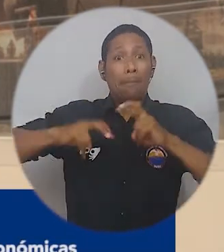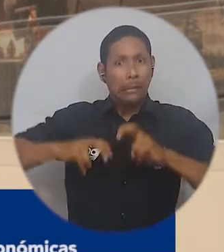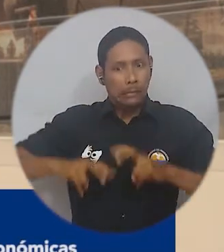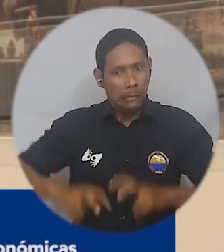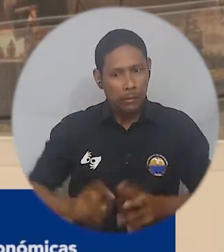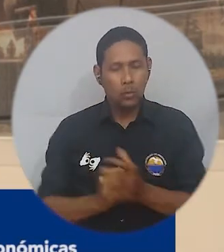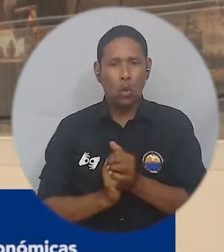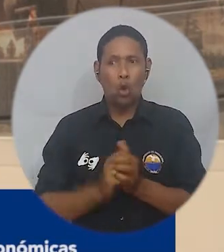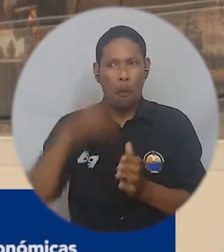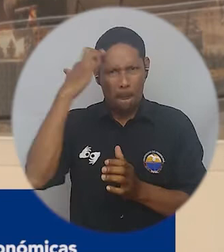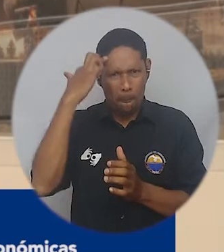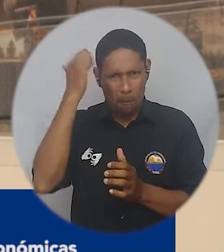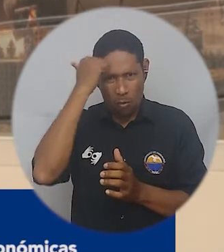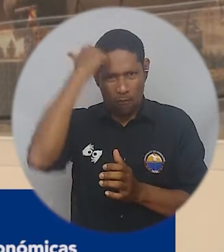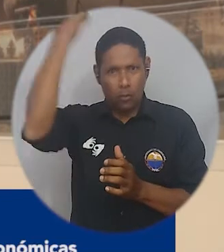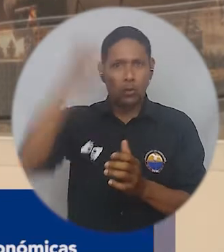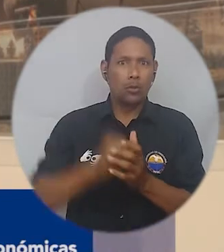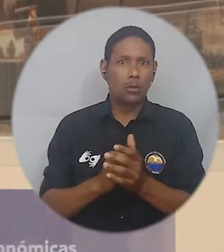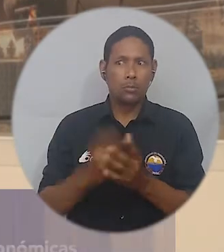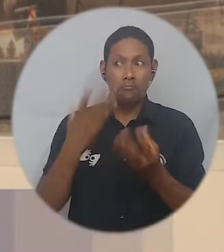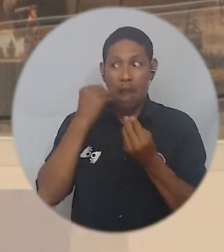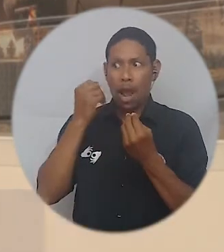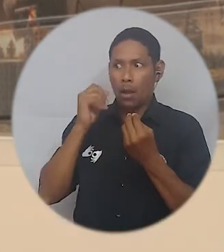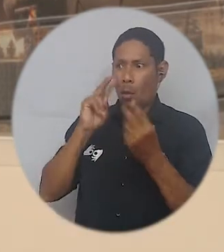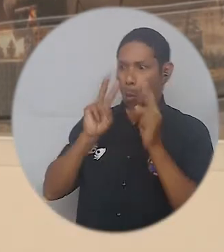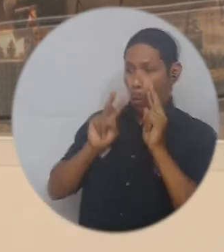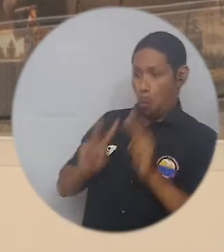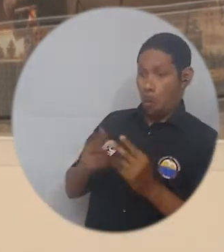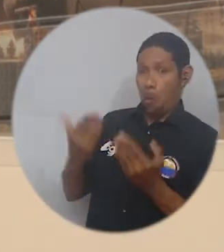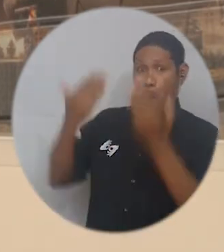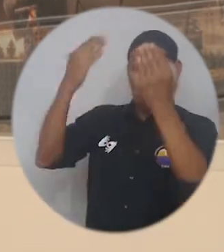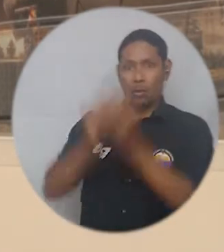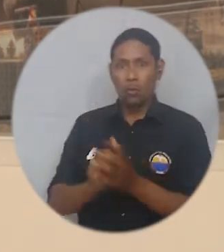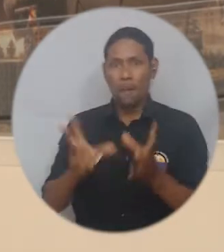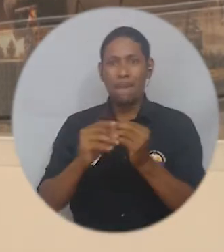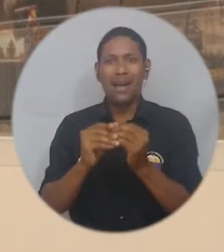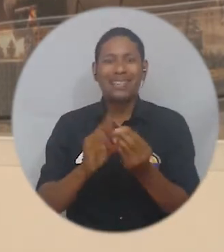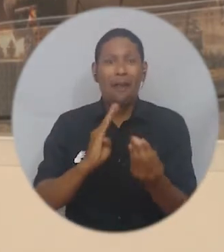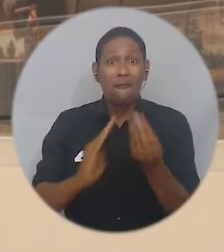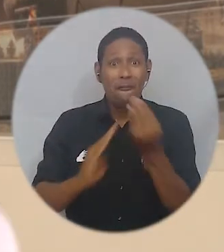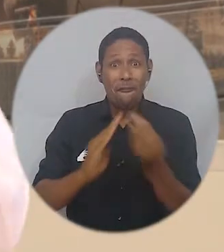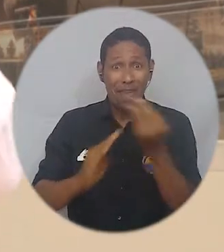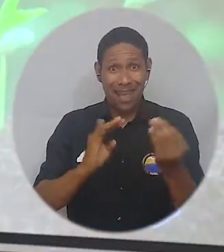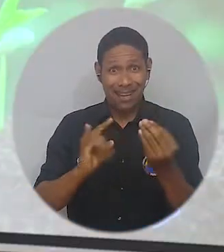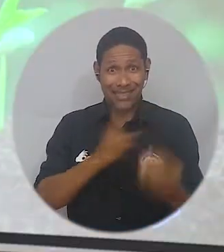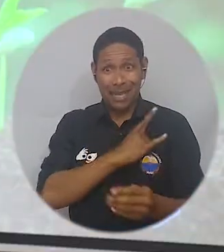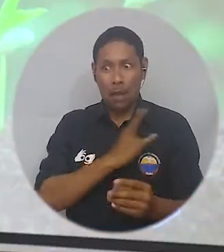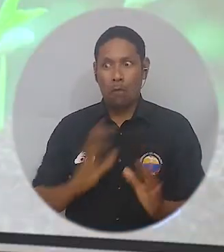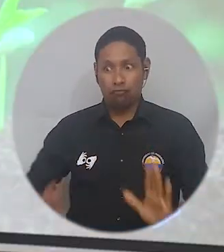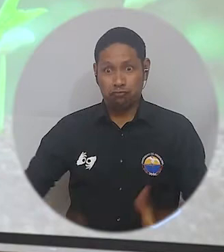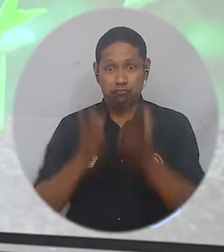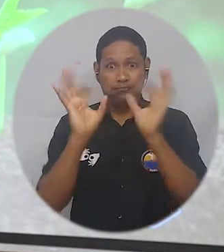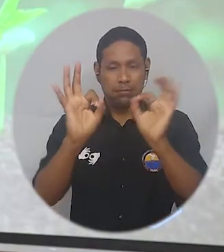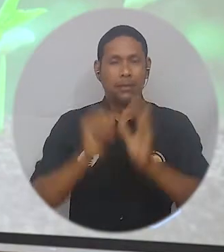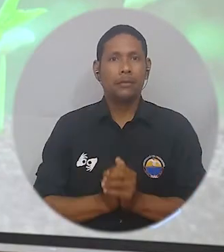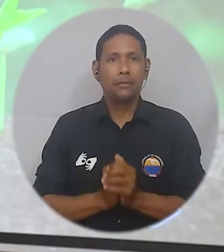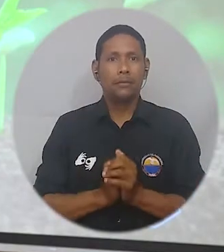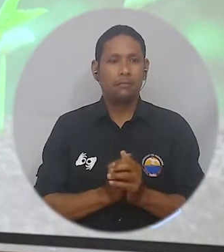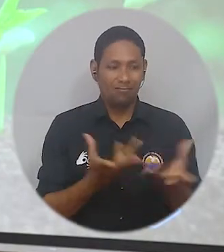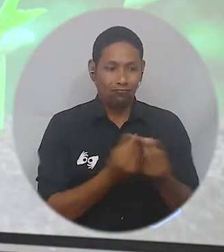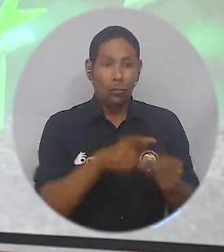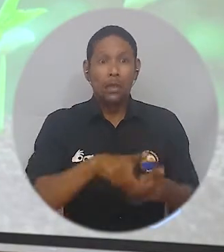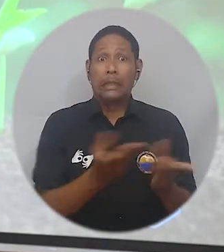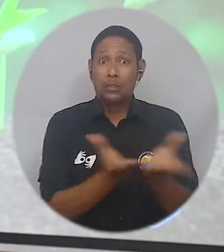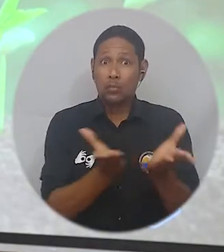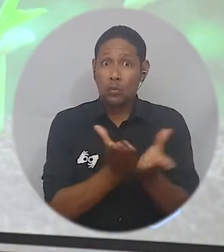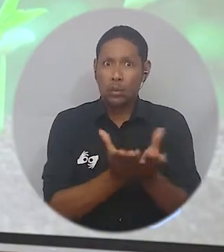materia de investigación, de profesores, de visibilidad nacional, internacional y bienestar universitario. En ese sentido, desde el